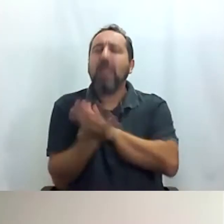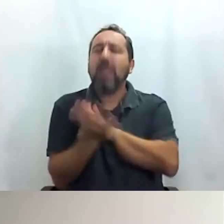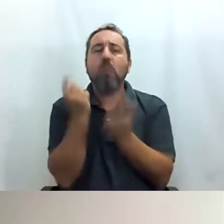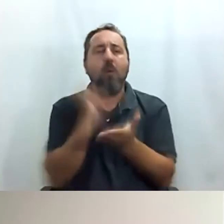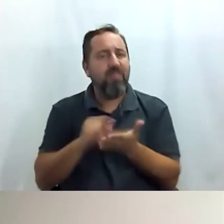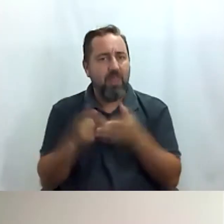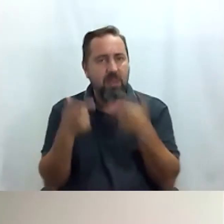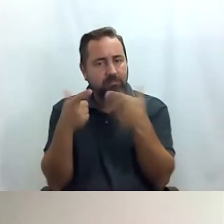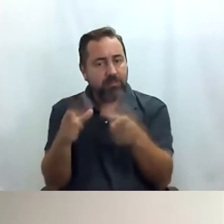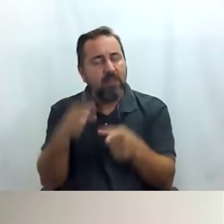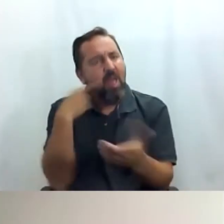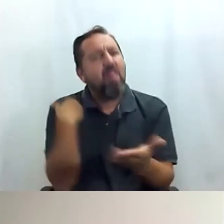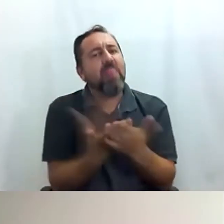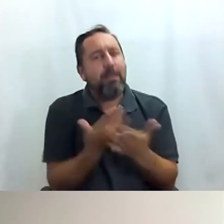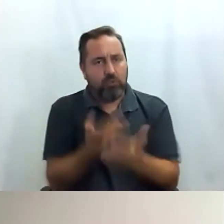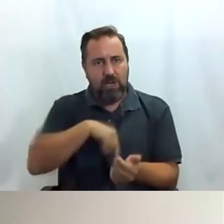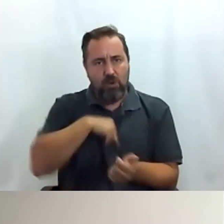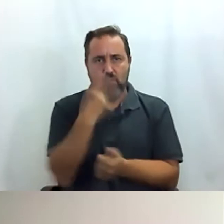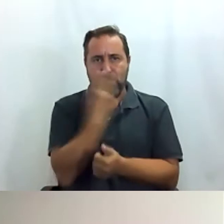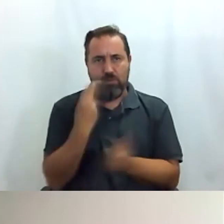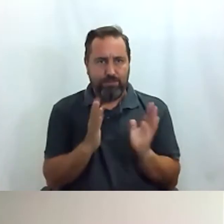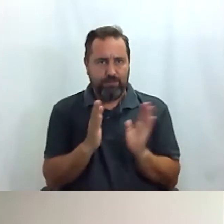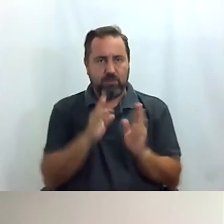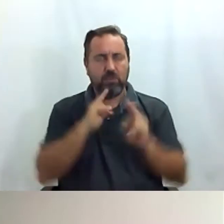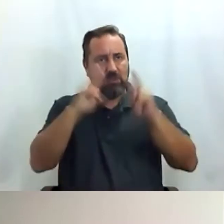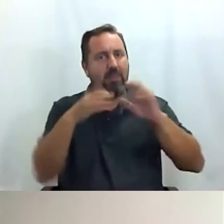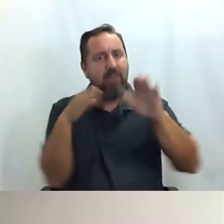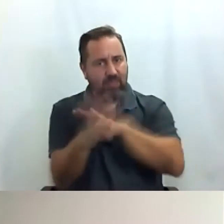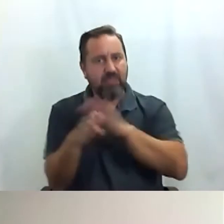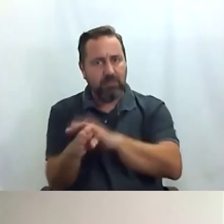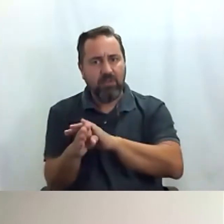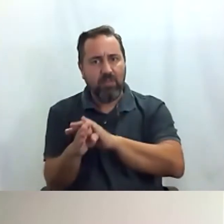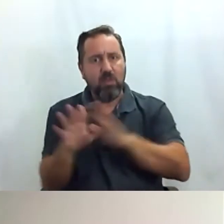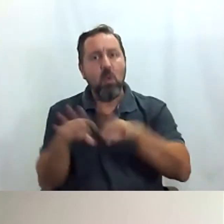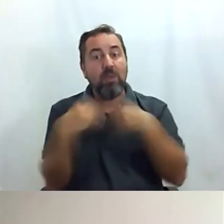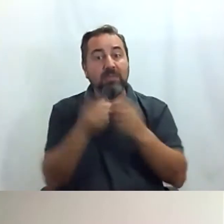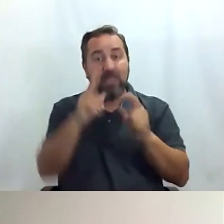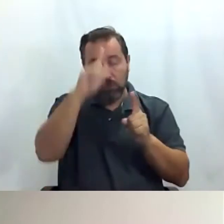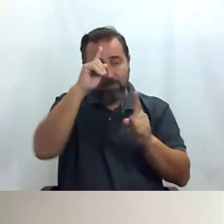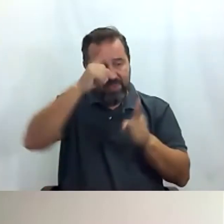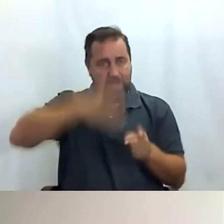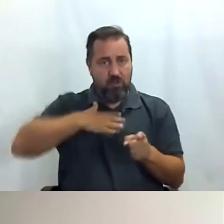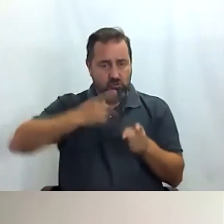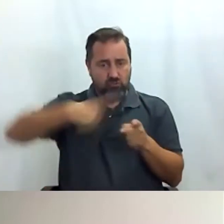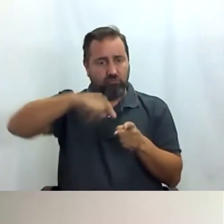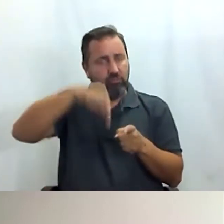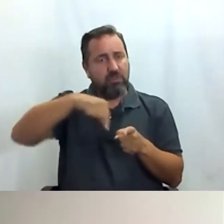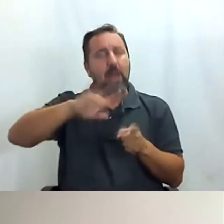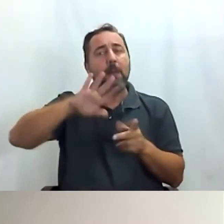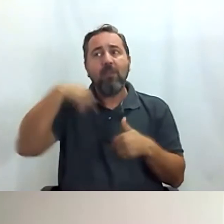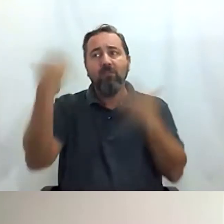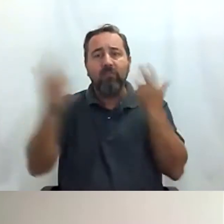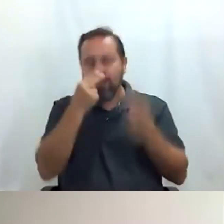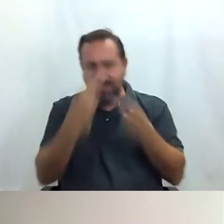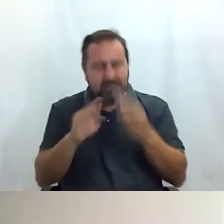demostrar nuestro compromiso que tenemos con la accesibilidad universal para los madrileños, por supuesto, pero también para los que nos visitan.